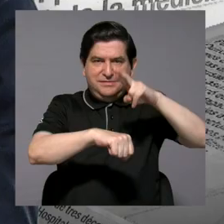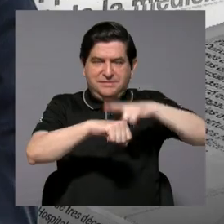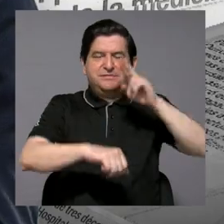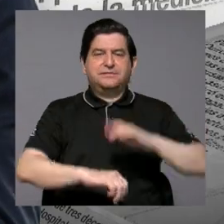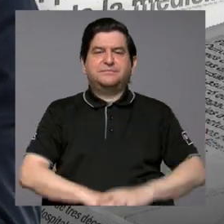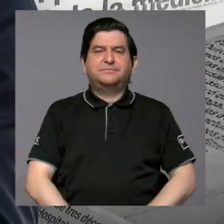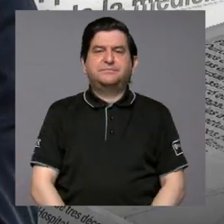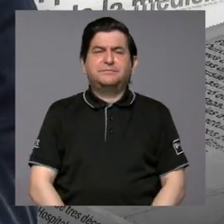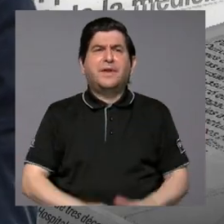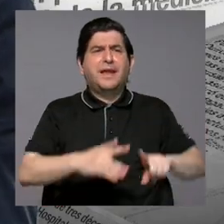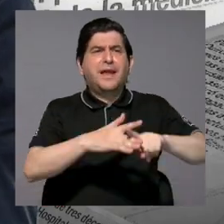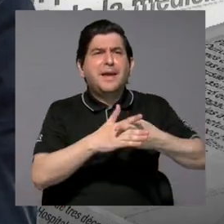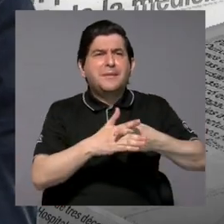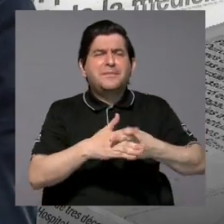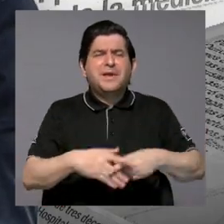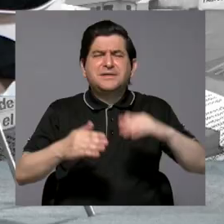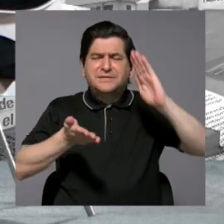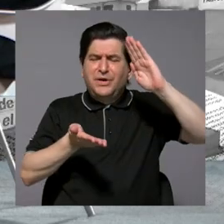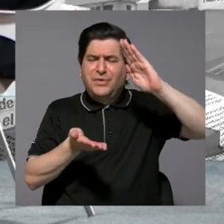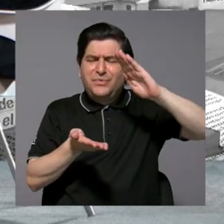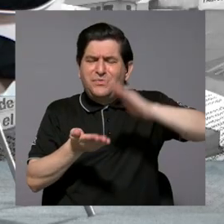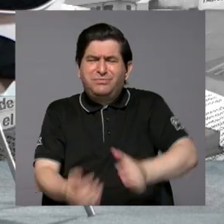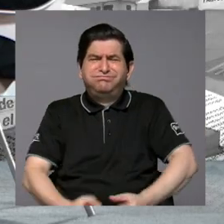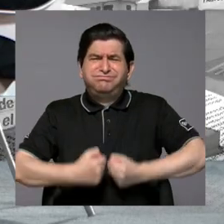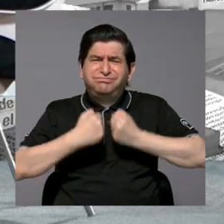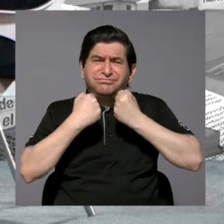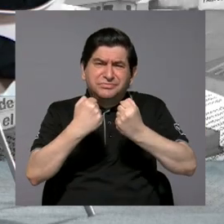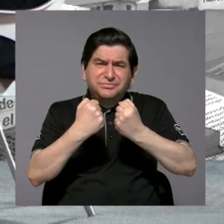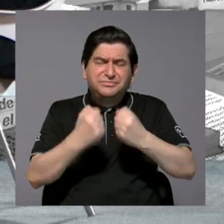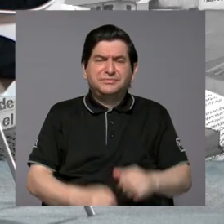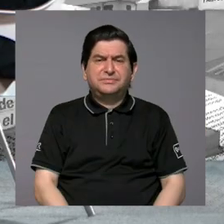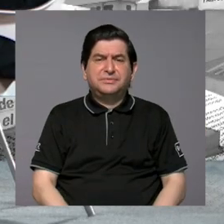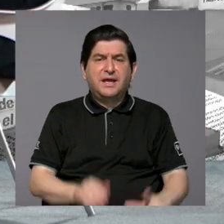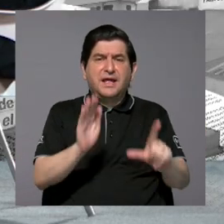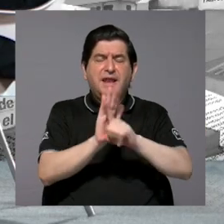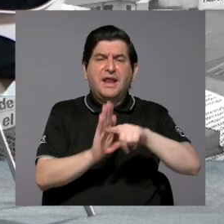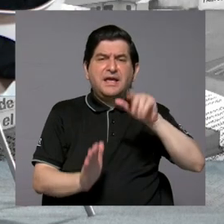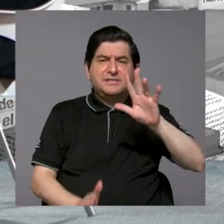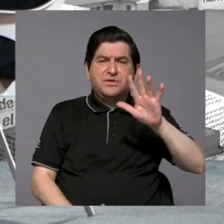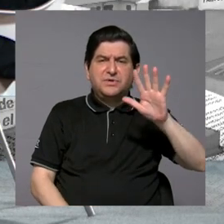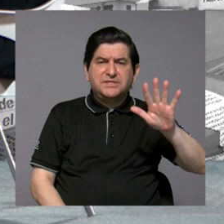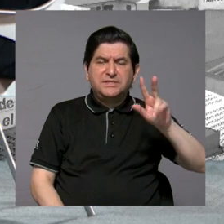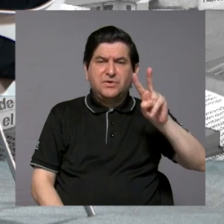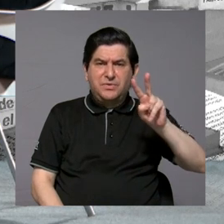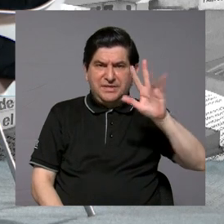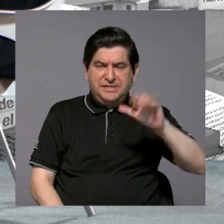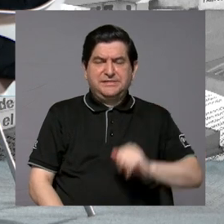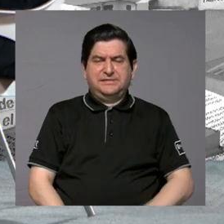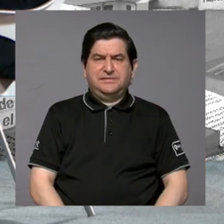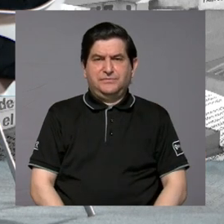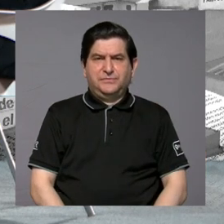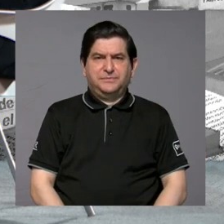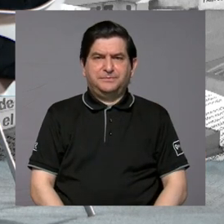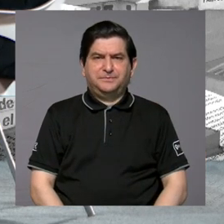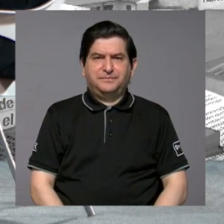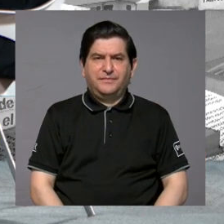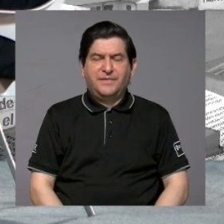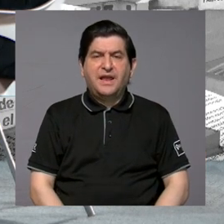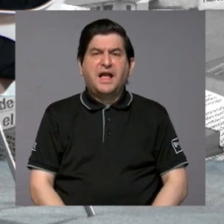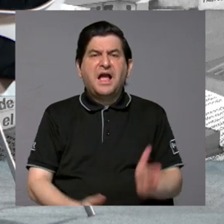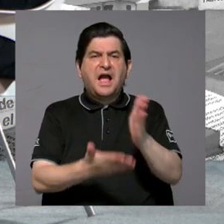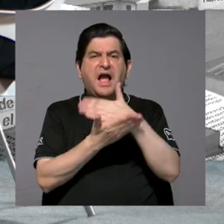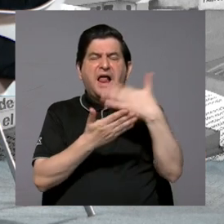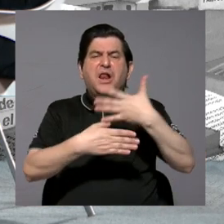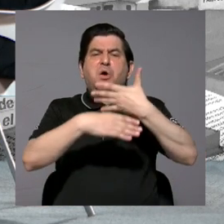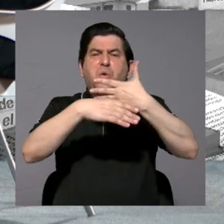Empieza a perder fuerza, viene la ley 5525, se le hacen